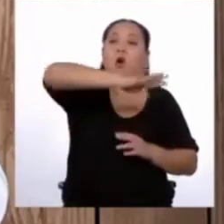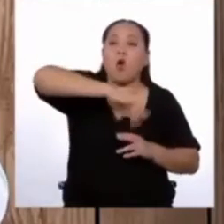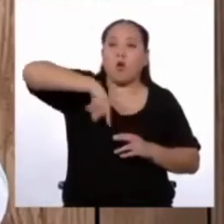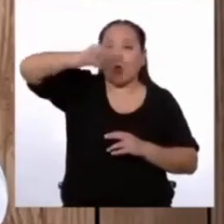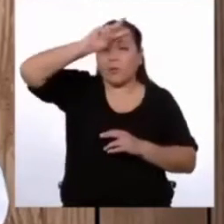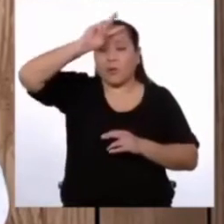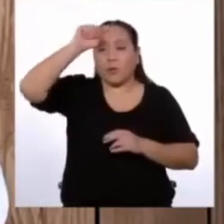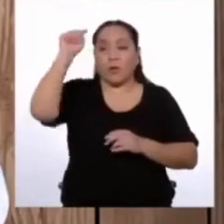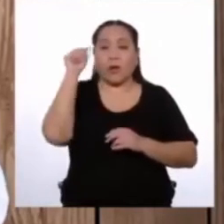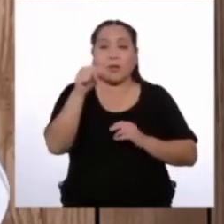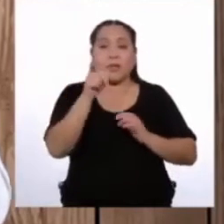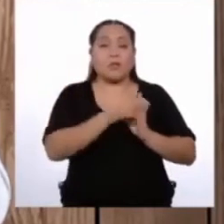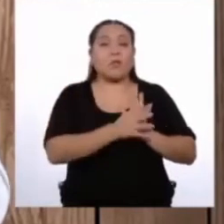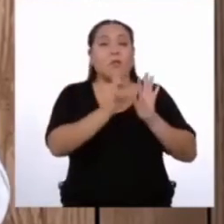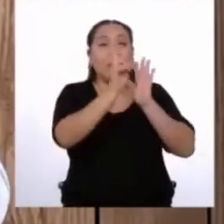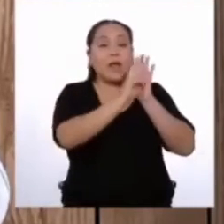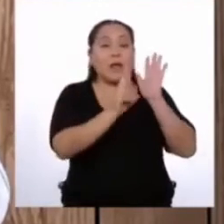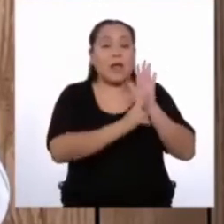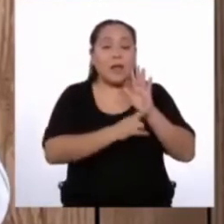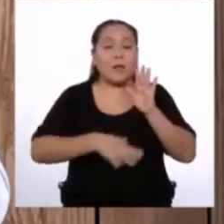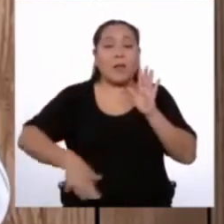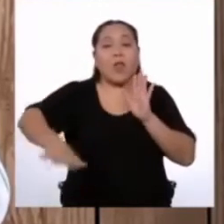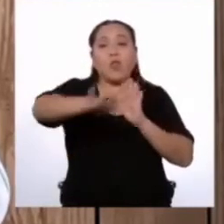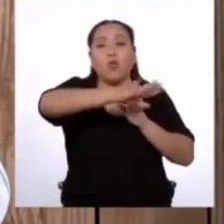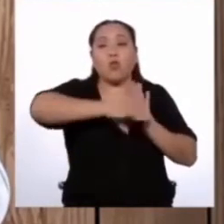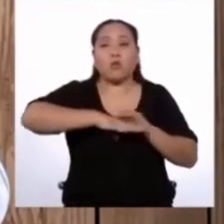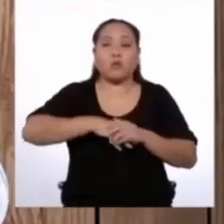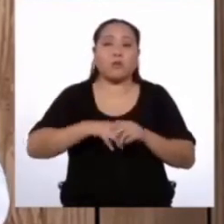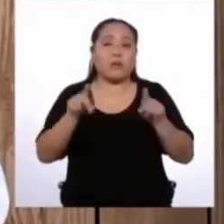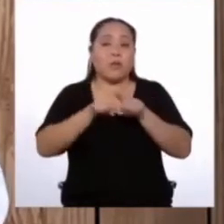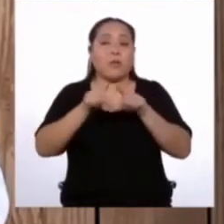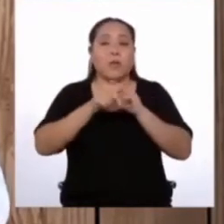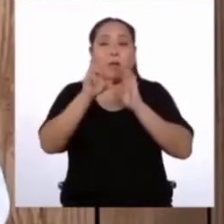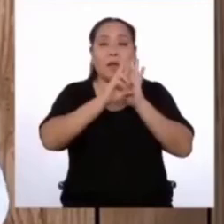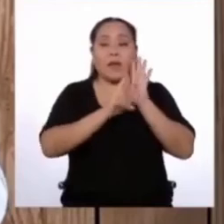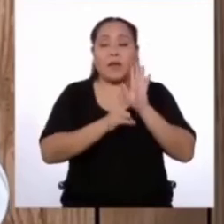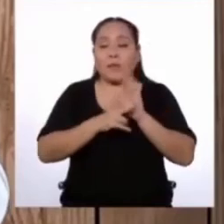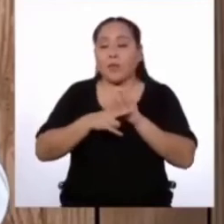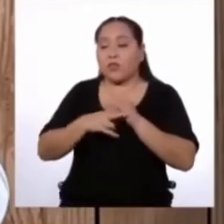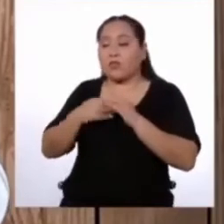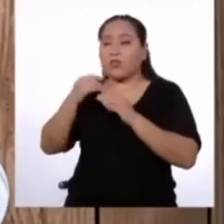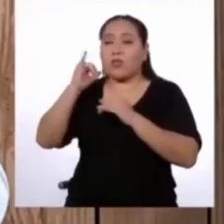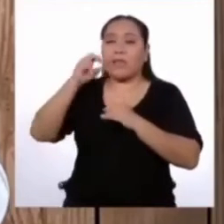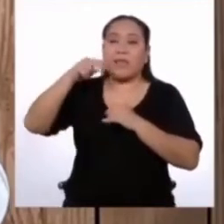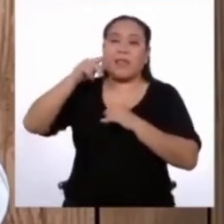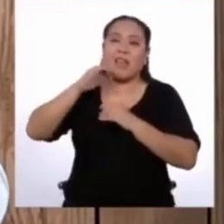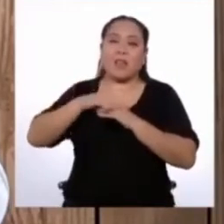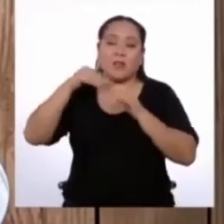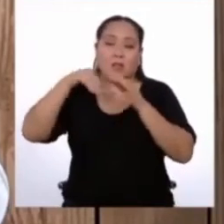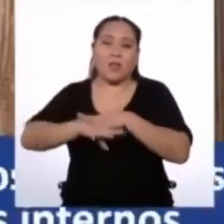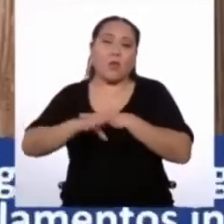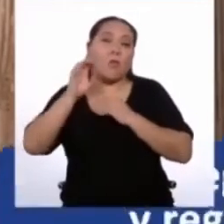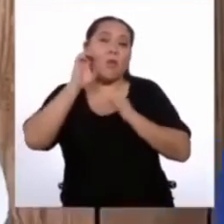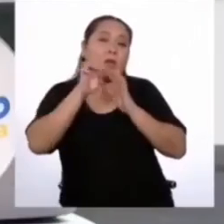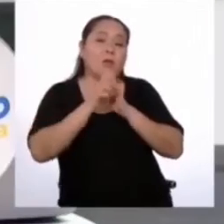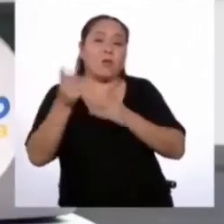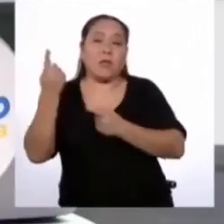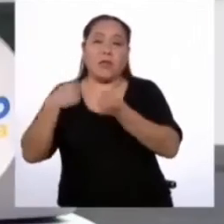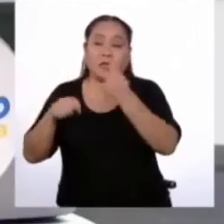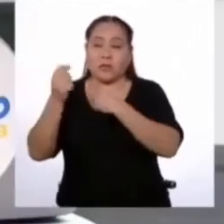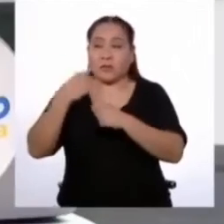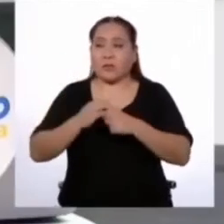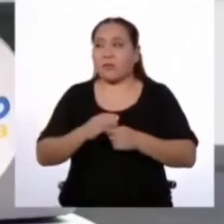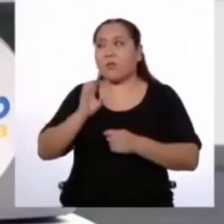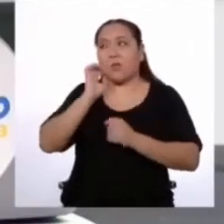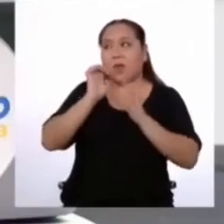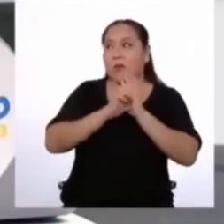trata de un reglamento general. Por otro lado, hay reglamentos internos también, como el de los centros comerciales, por ejemplo. Lo